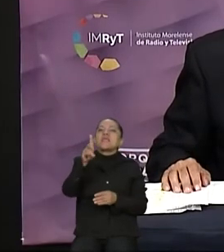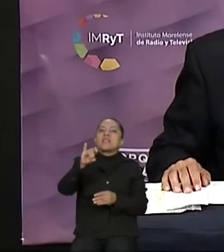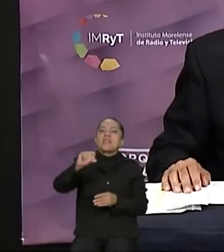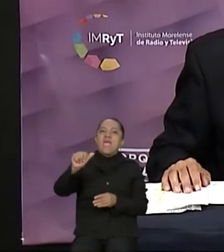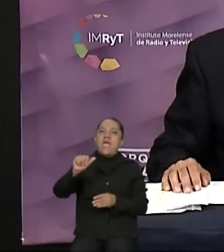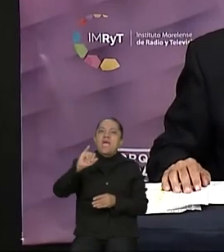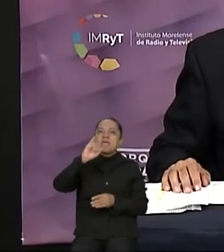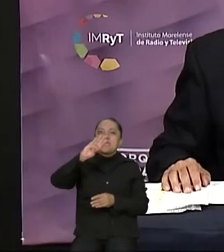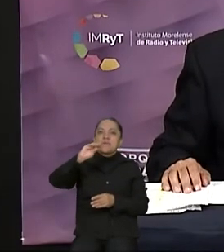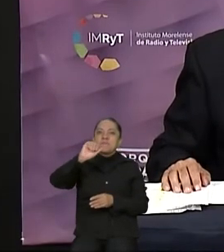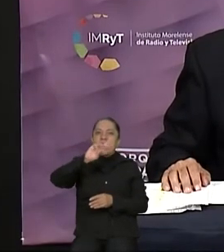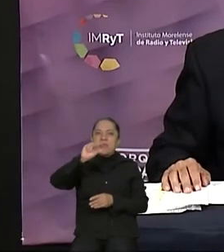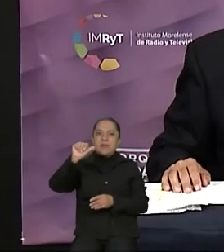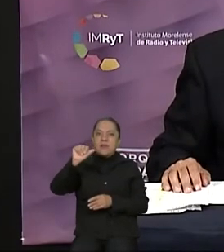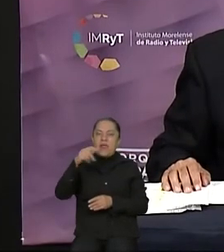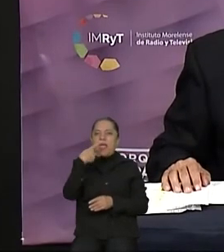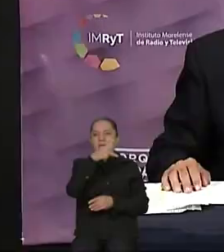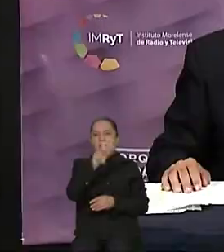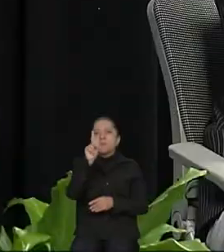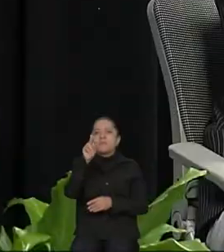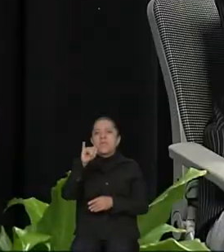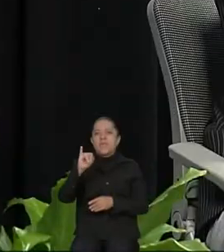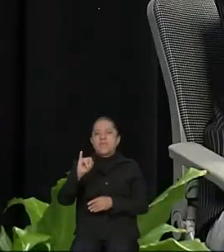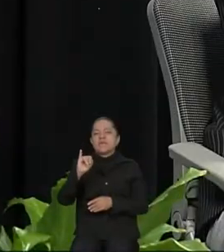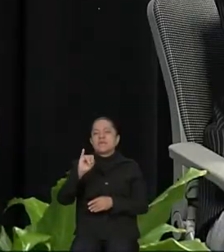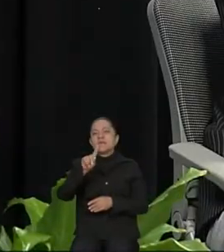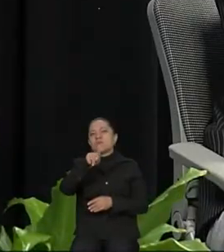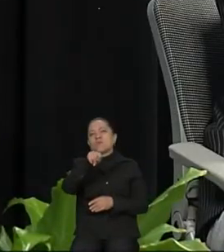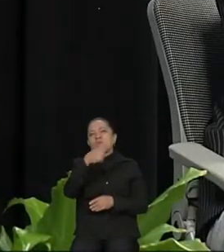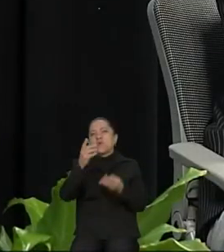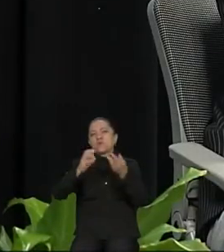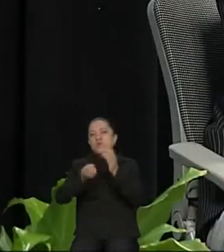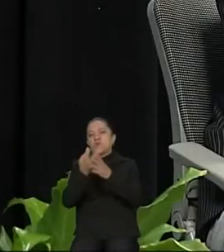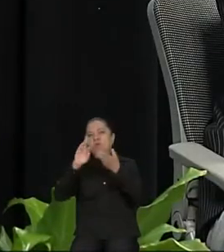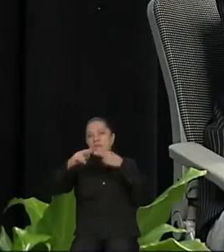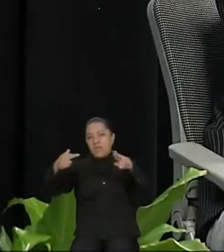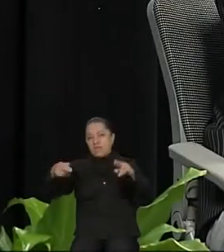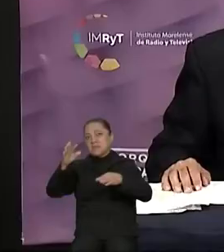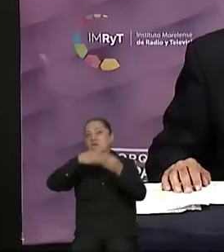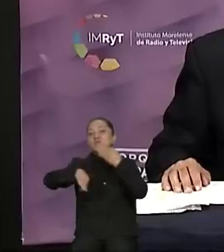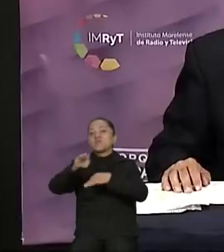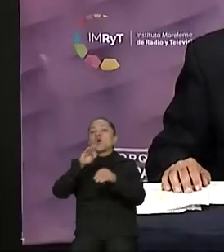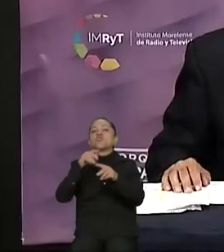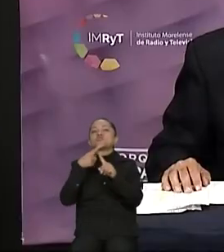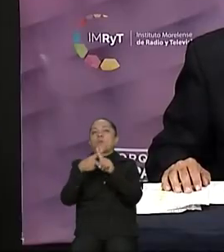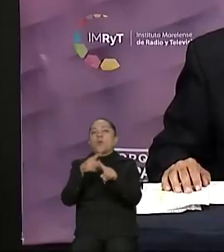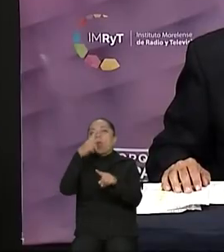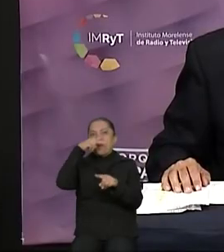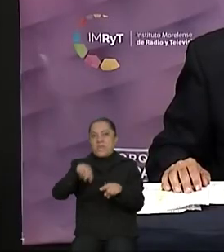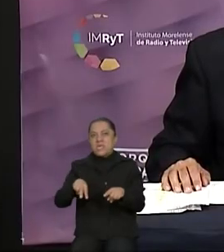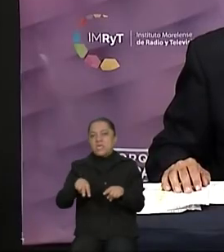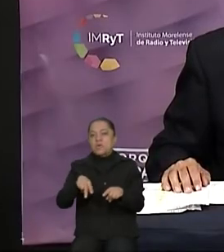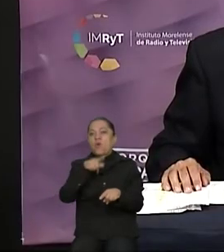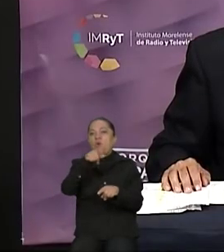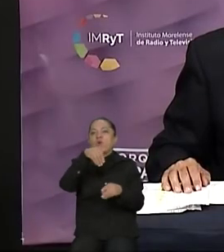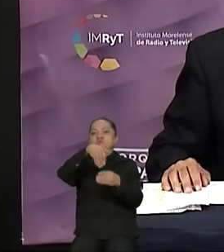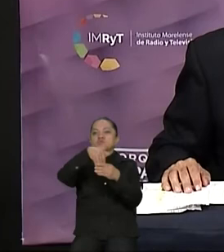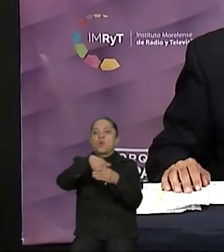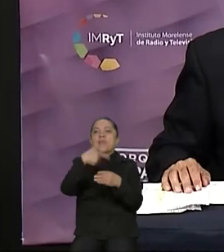de la coalición Todos por México. Le tocó el sobre número 7. Lo vamos a abrir en este momento.